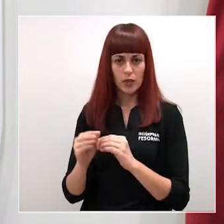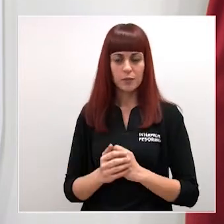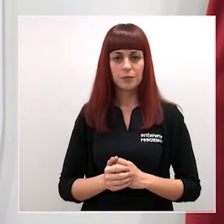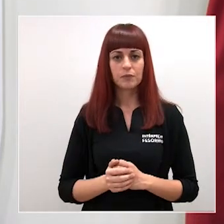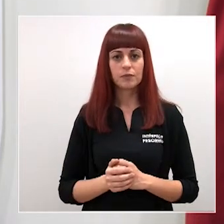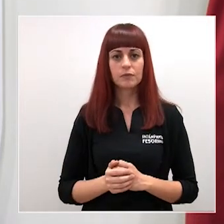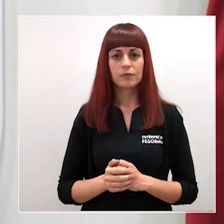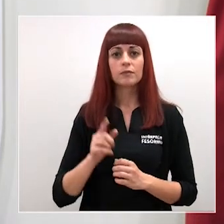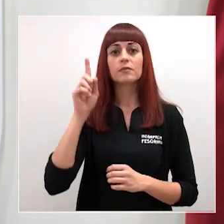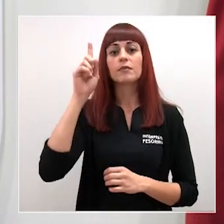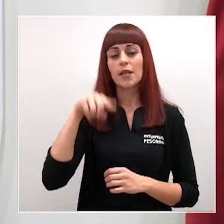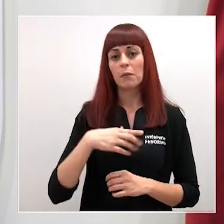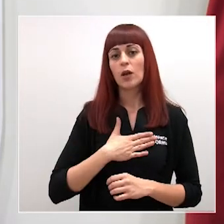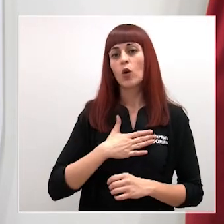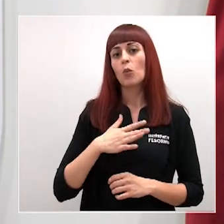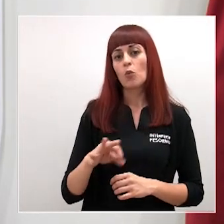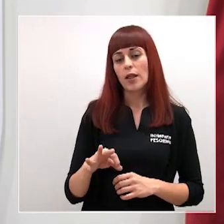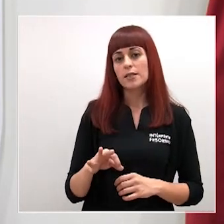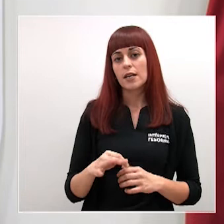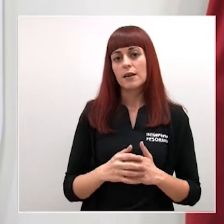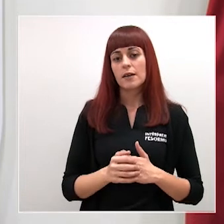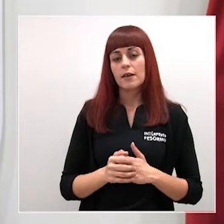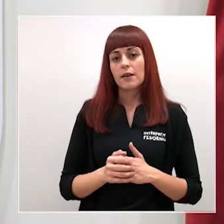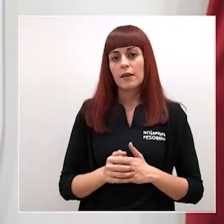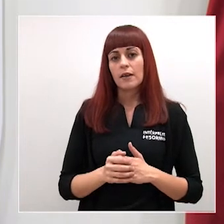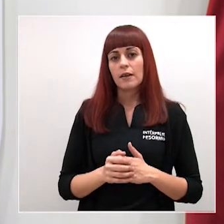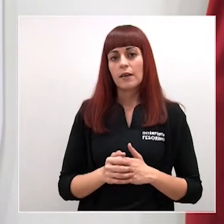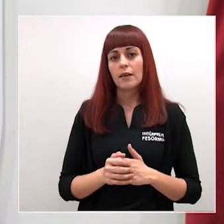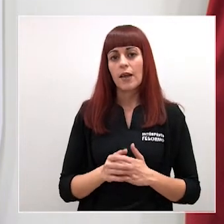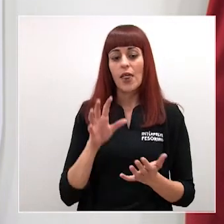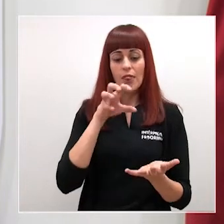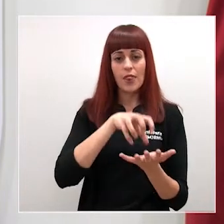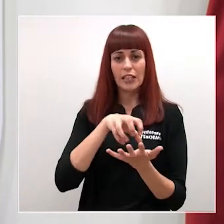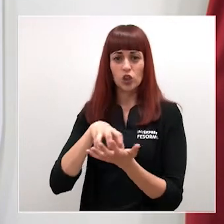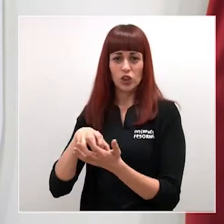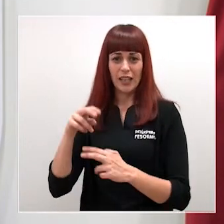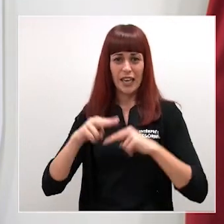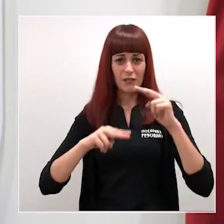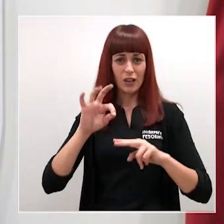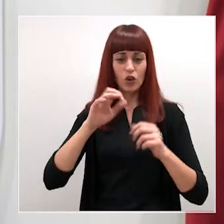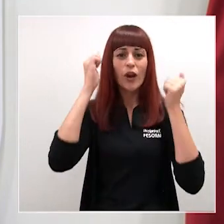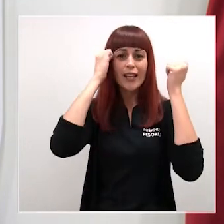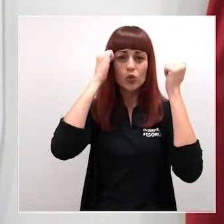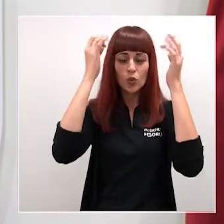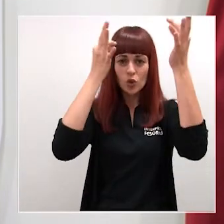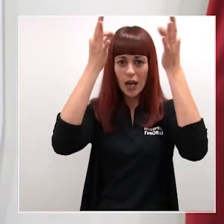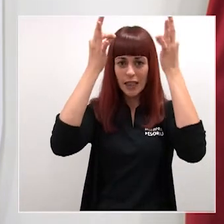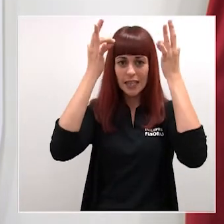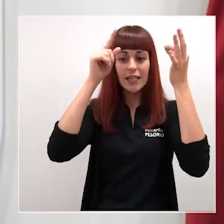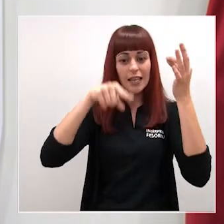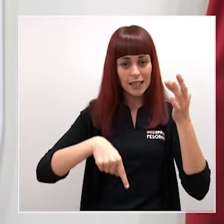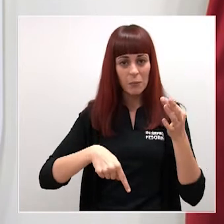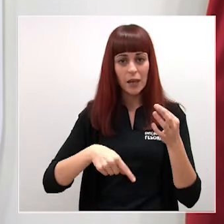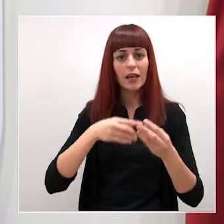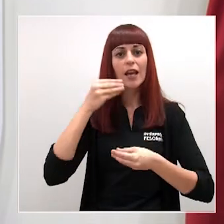También posibilita la tramitación simultánea de licencias de edificación y estudios de detalle, así como la ampliación